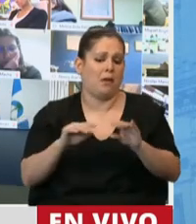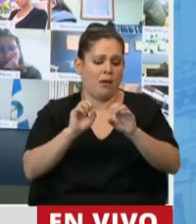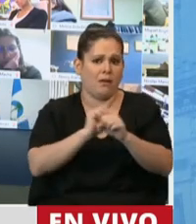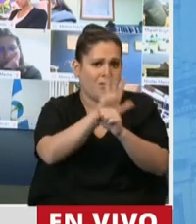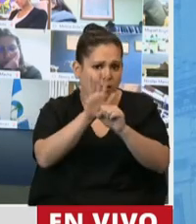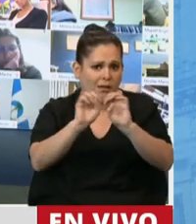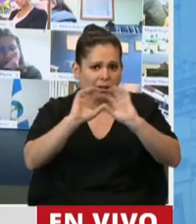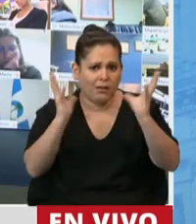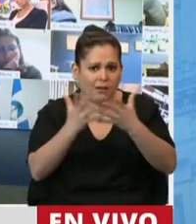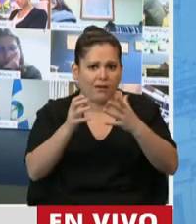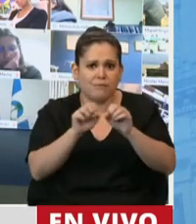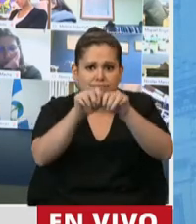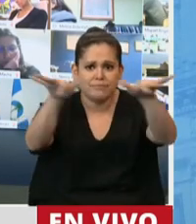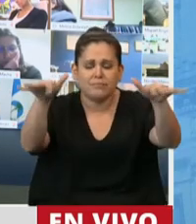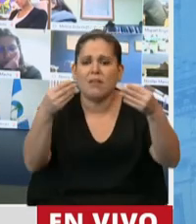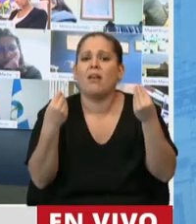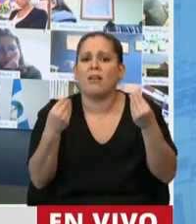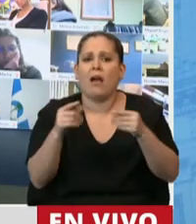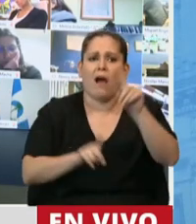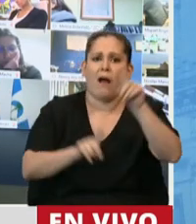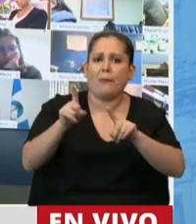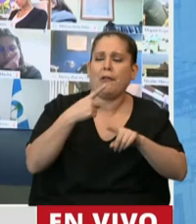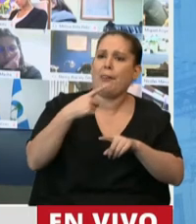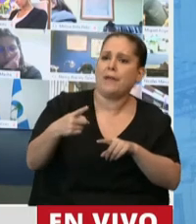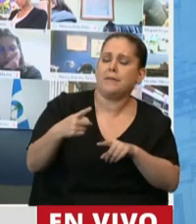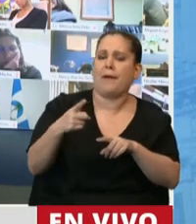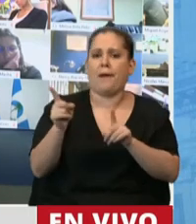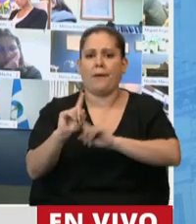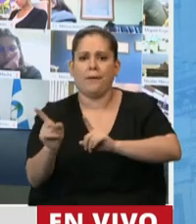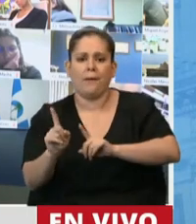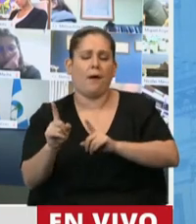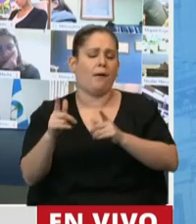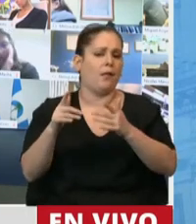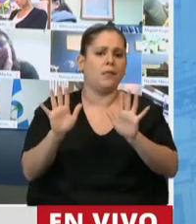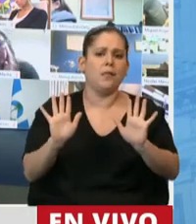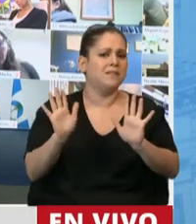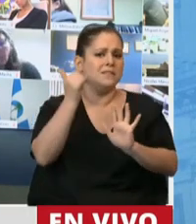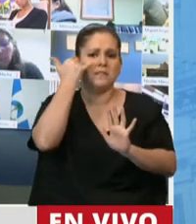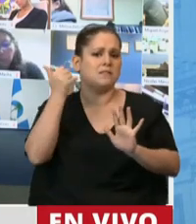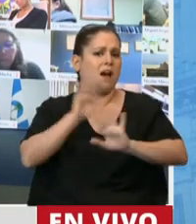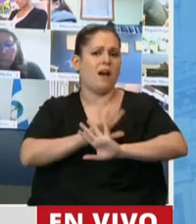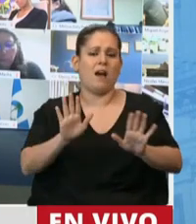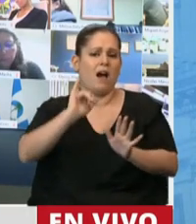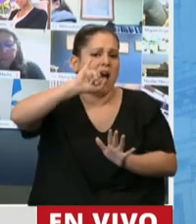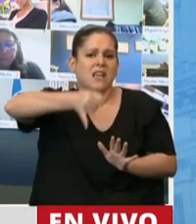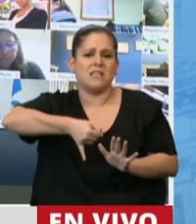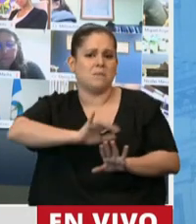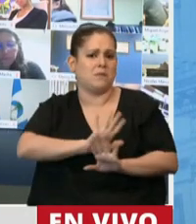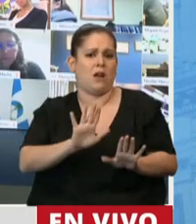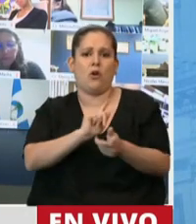aceptar a algunos que rechazaban, el paradigma que cae, que muere, bueno, eso ya está, hay que aceptarlo y no va a cambiar.